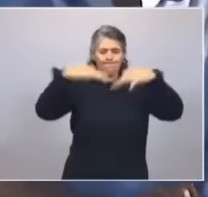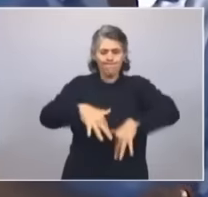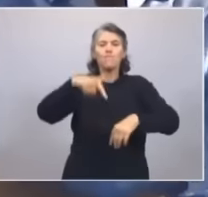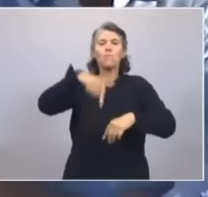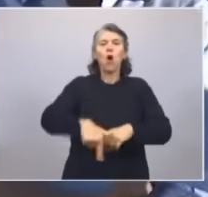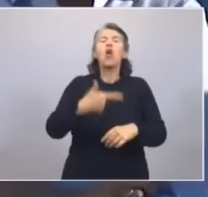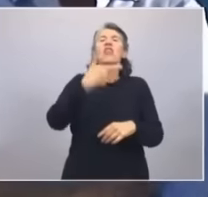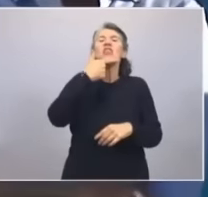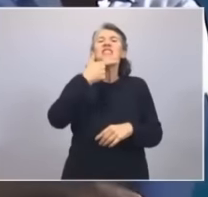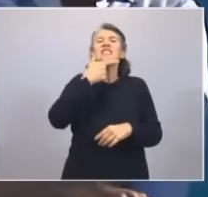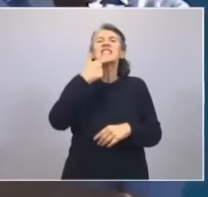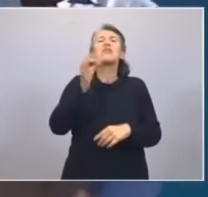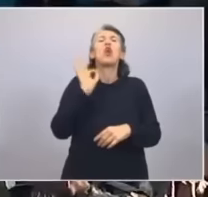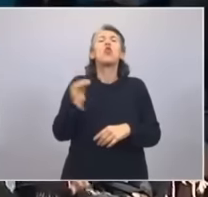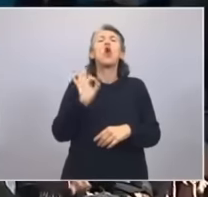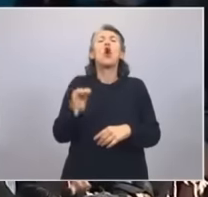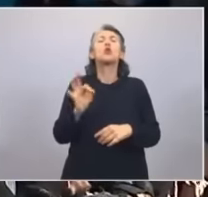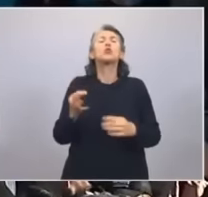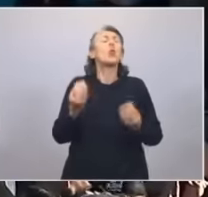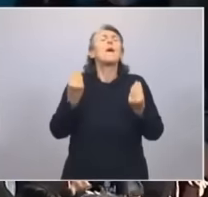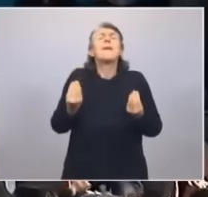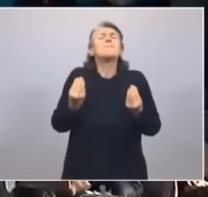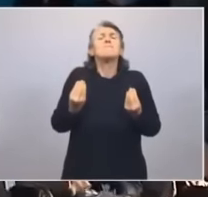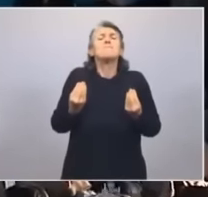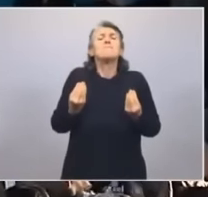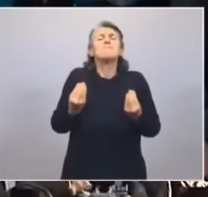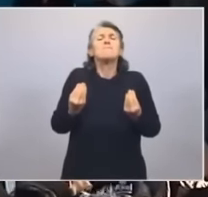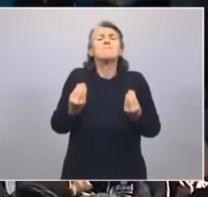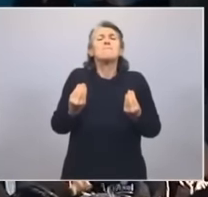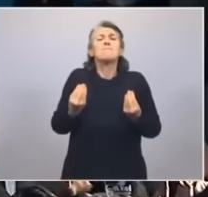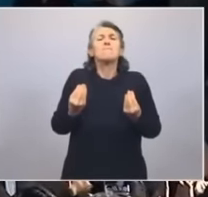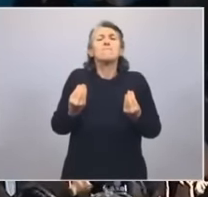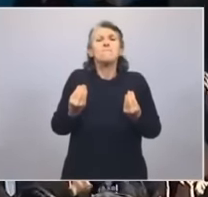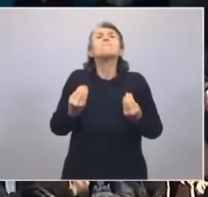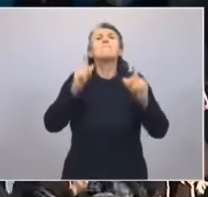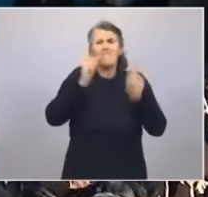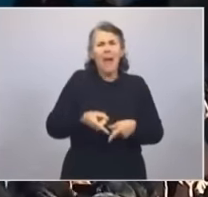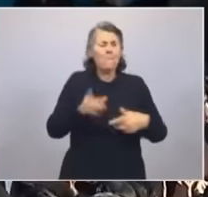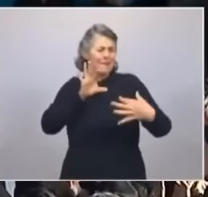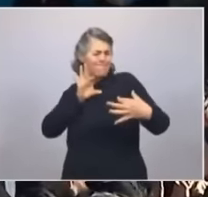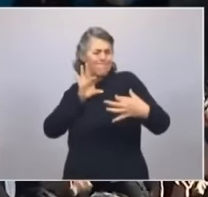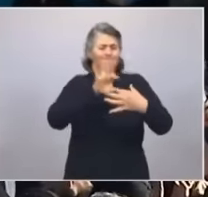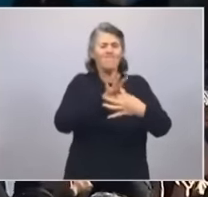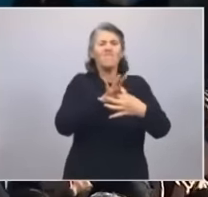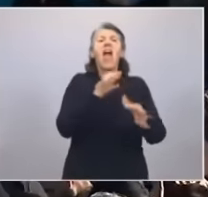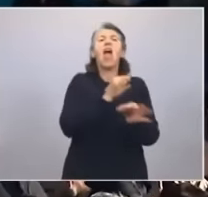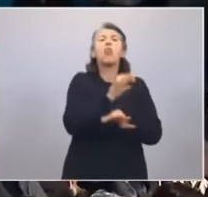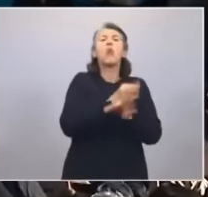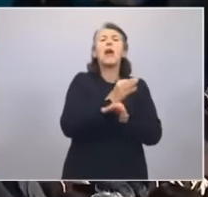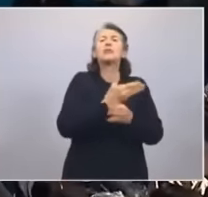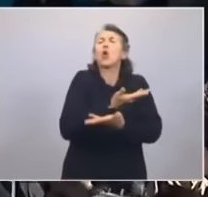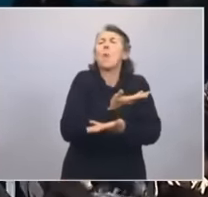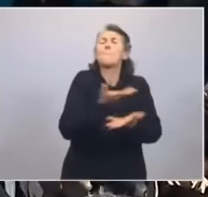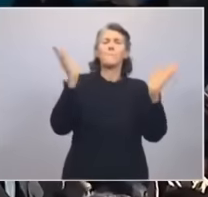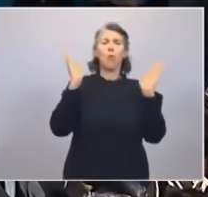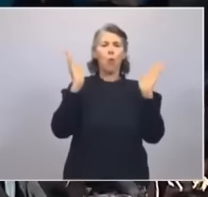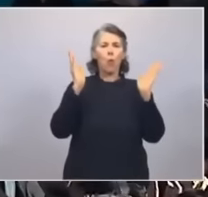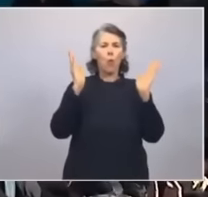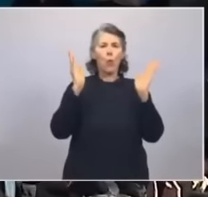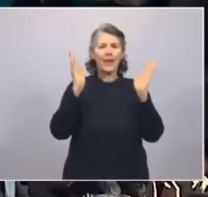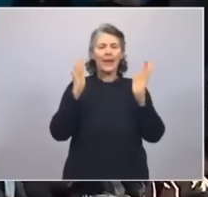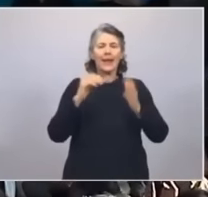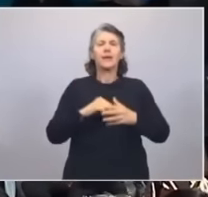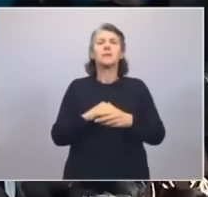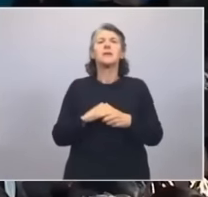a reafirmar nuestra lealtad con la educación pública, a plantear que